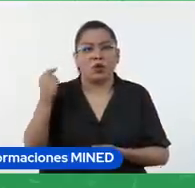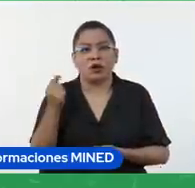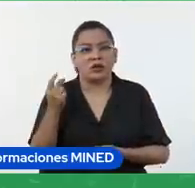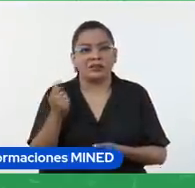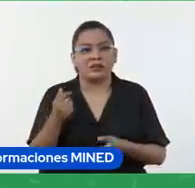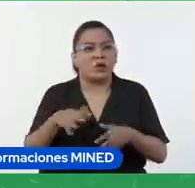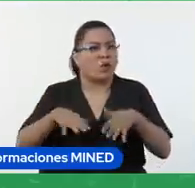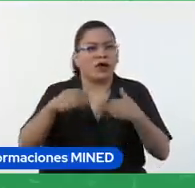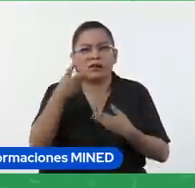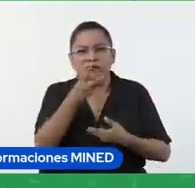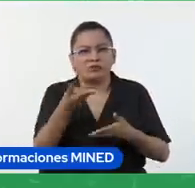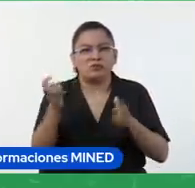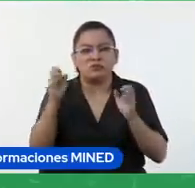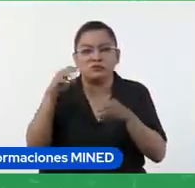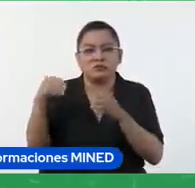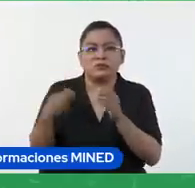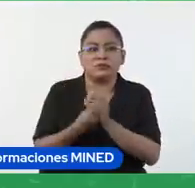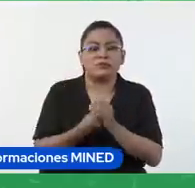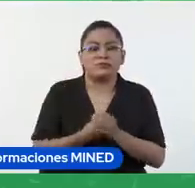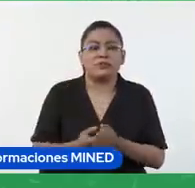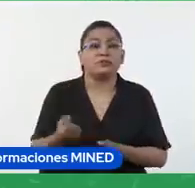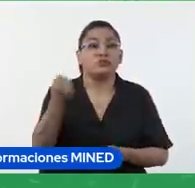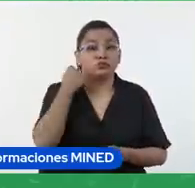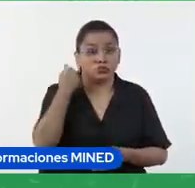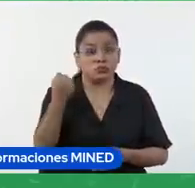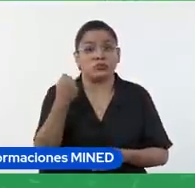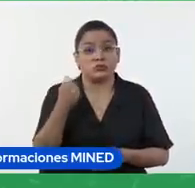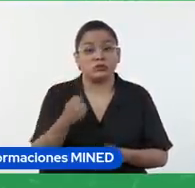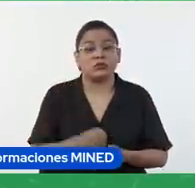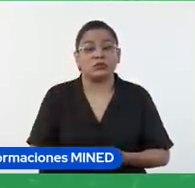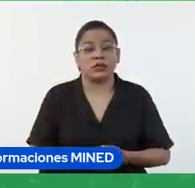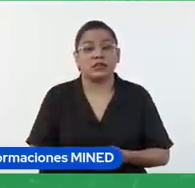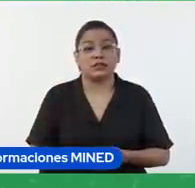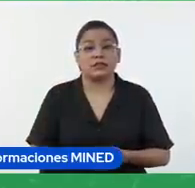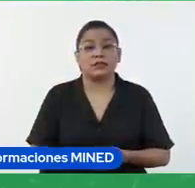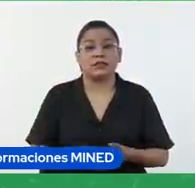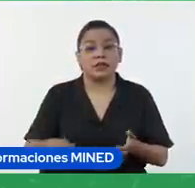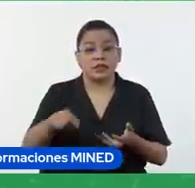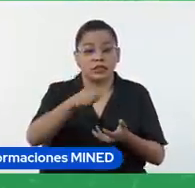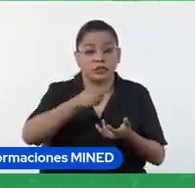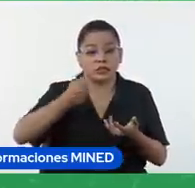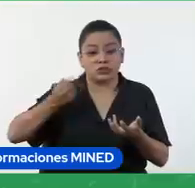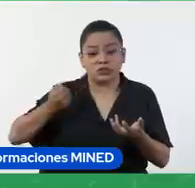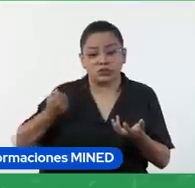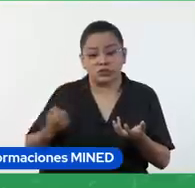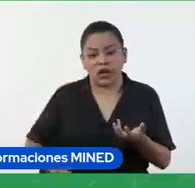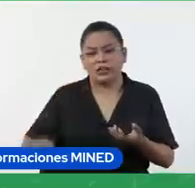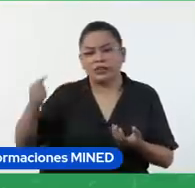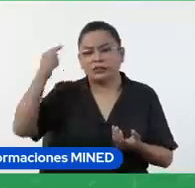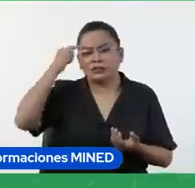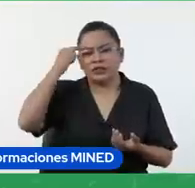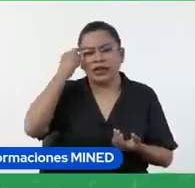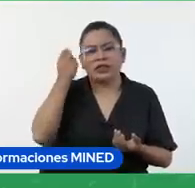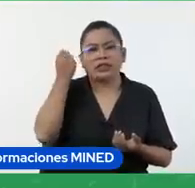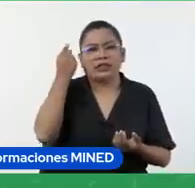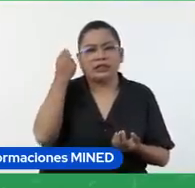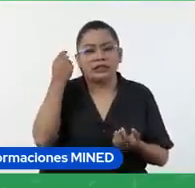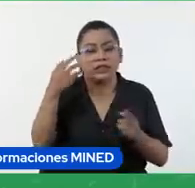asignatura van a ser útiles lo importante es cómo el estudiante está reflexionando en torno a su aprendizaje